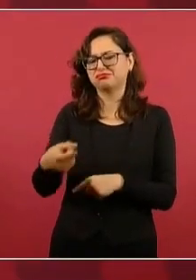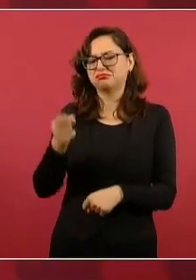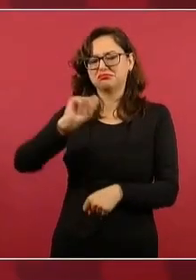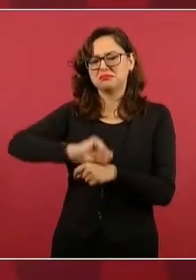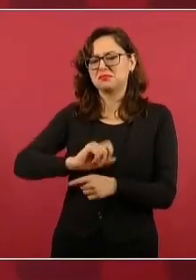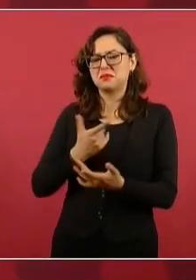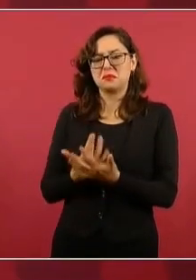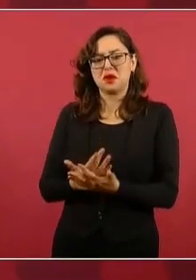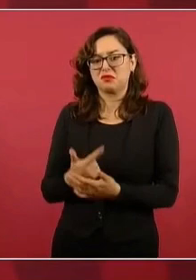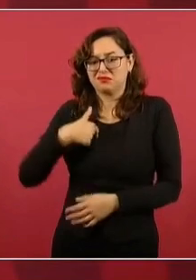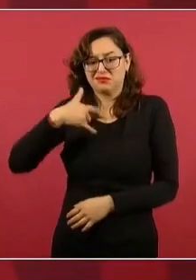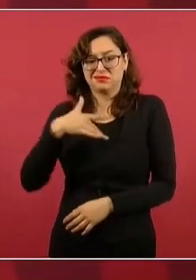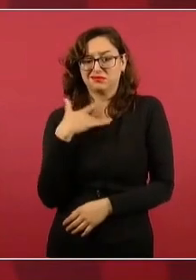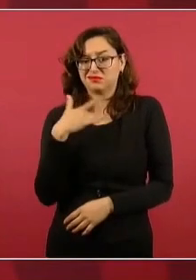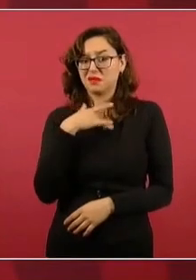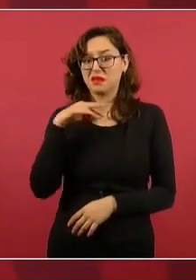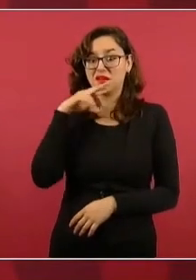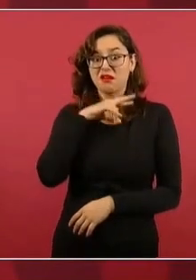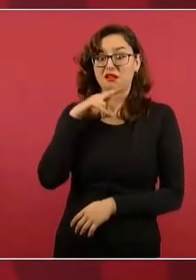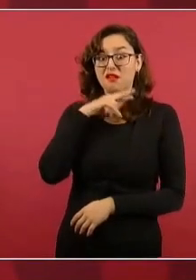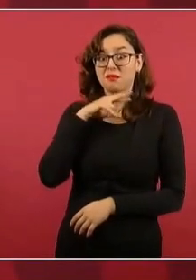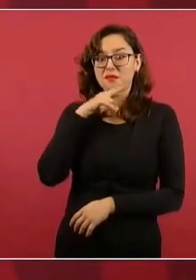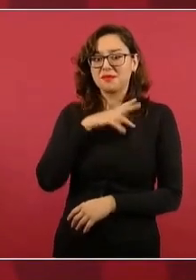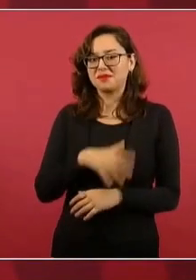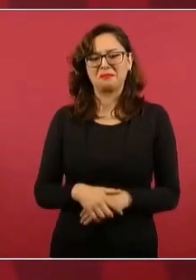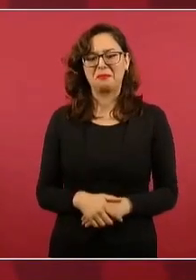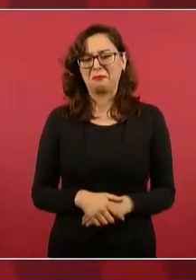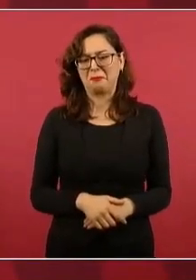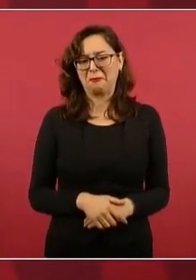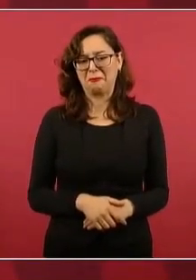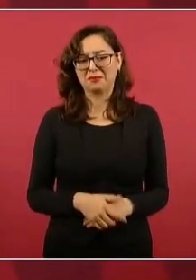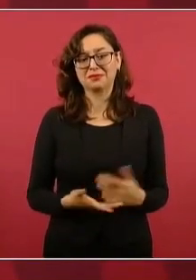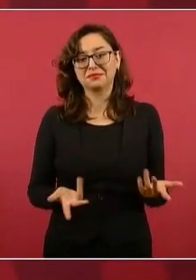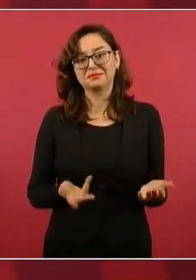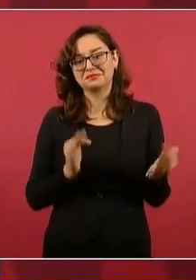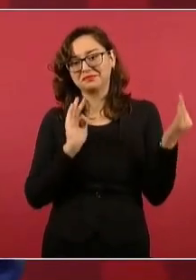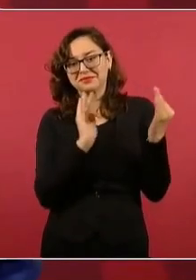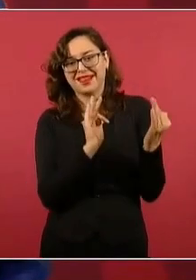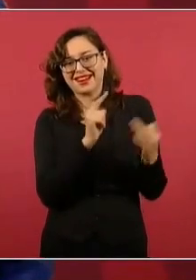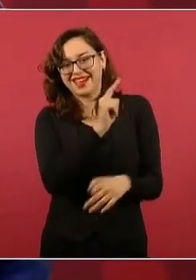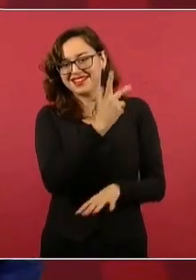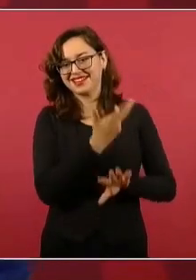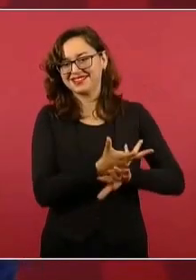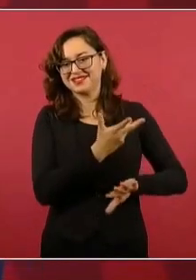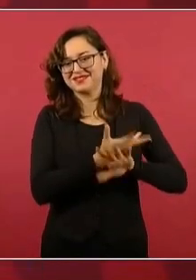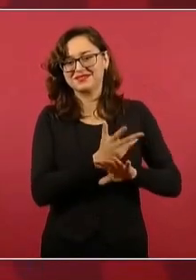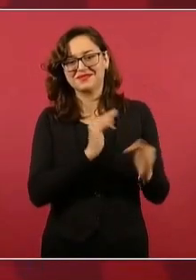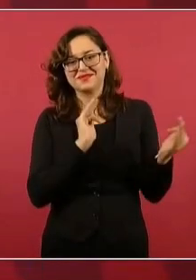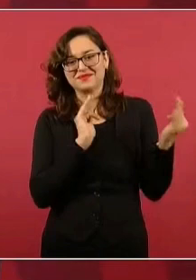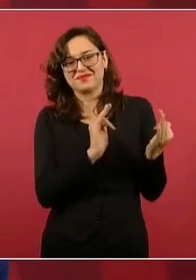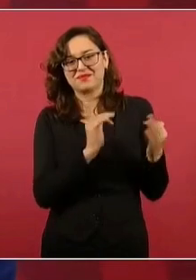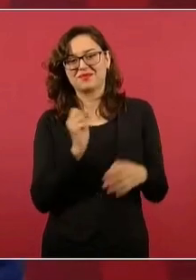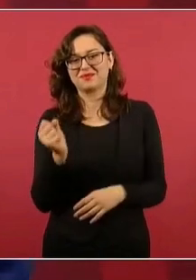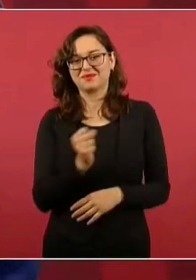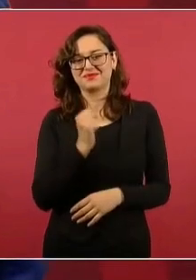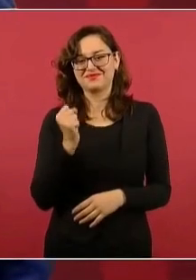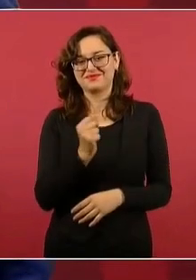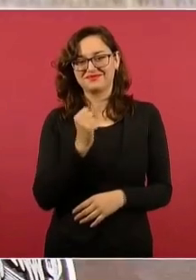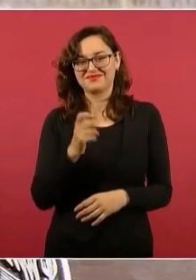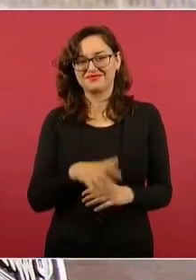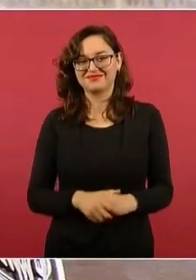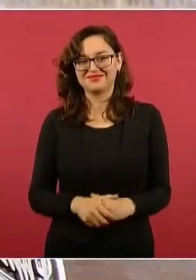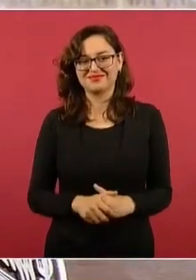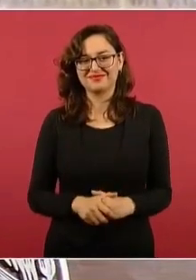prisa, afortunadamente es aquí con nuestros paisanos,